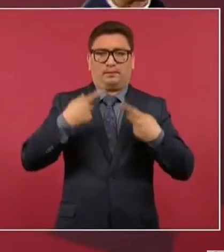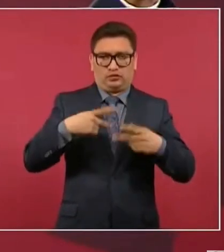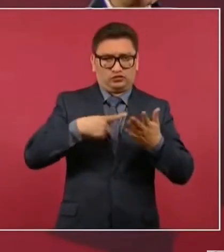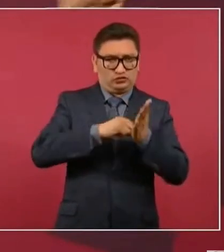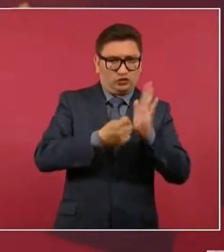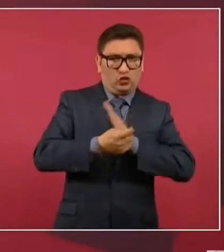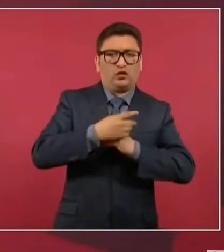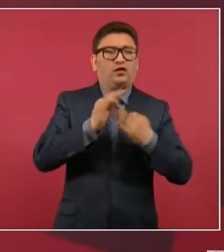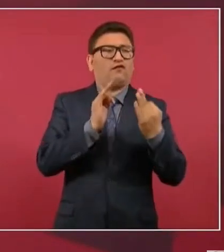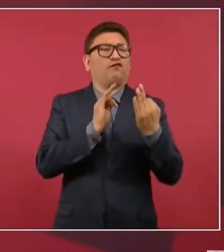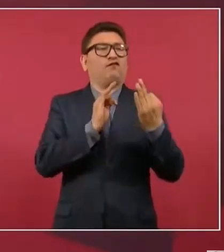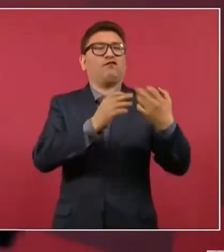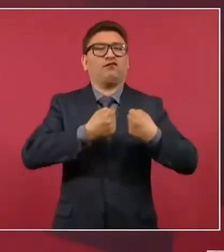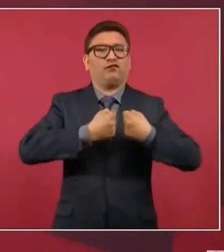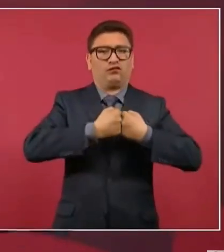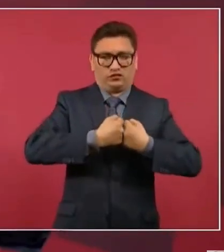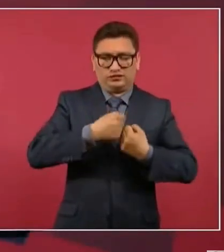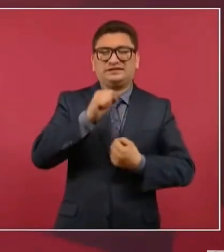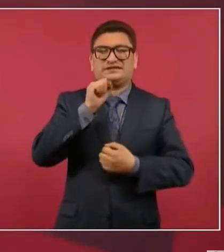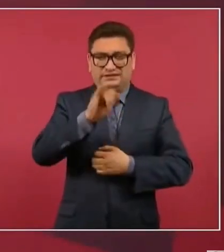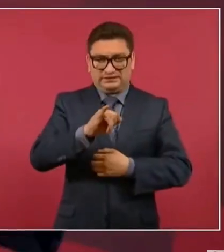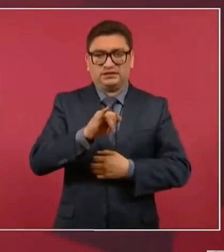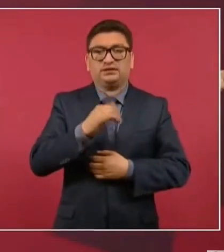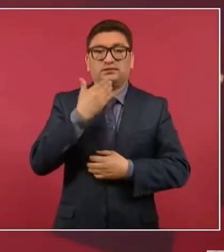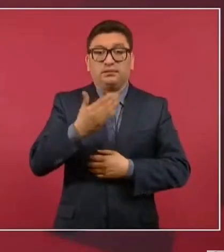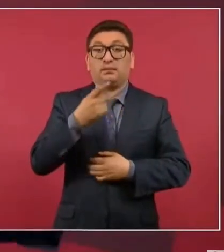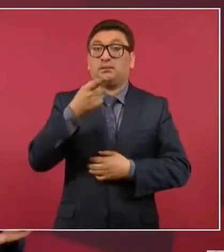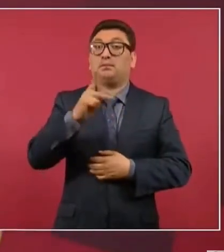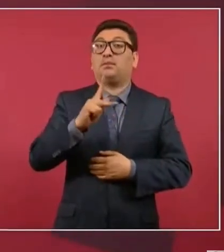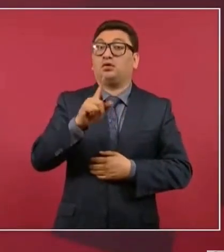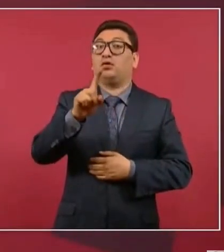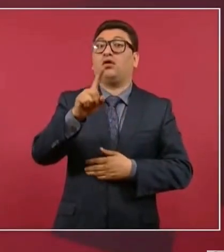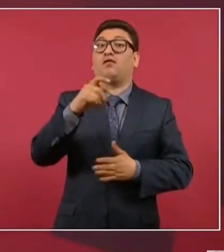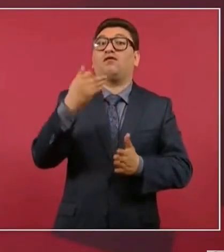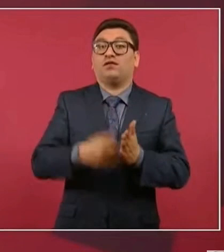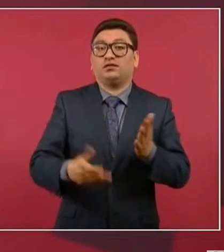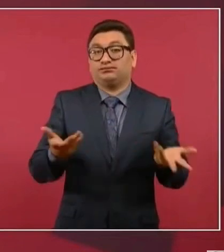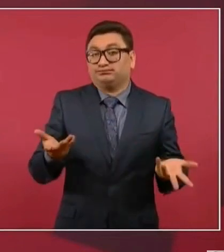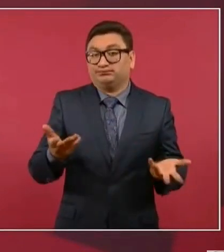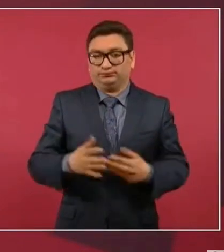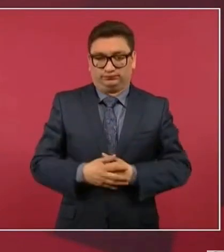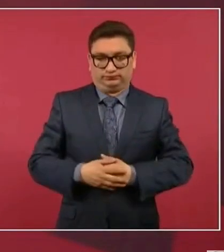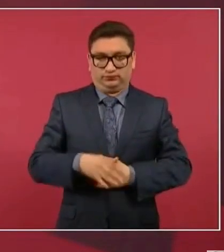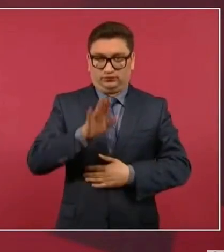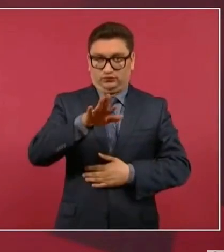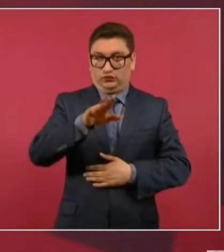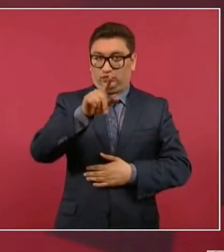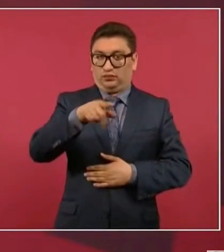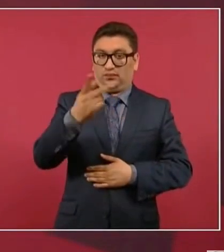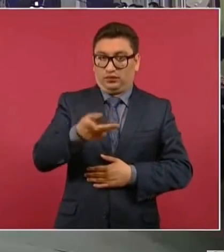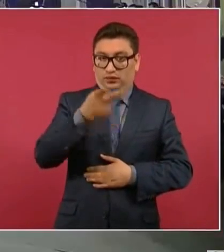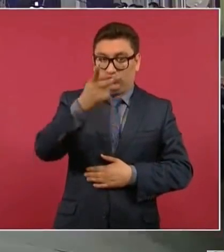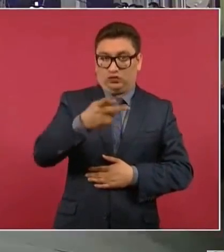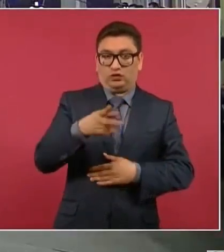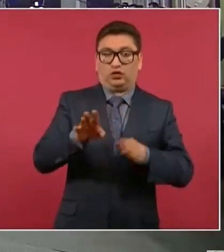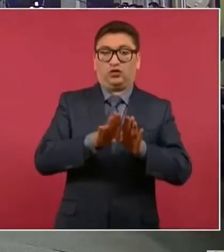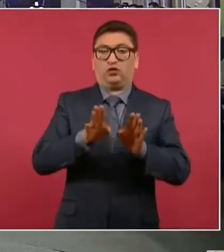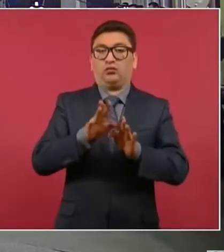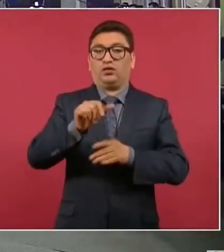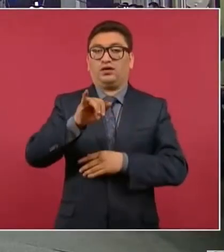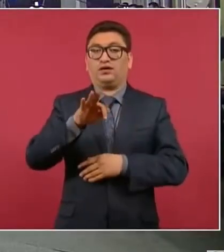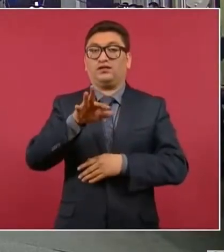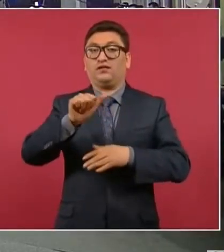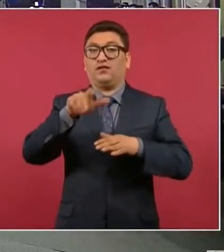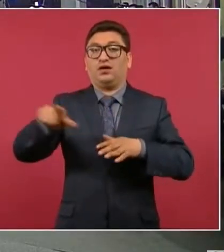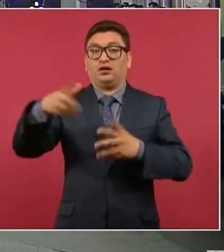está muy cerca de la frontera. Sí, pero ¿y la falta de agua? ¿Gusta usted la alternativa de las inmediaciones del AIFA